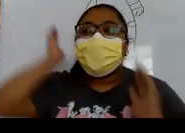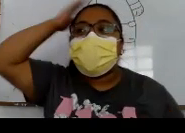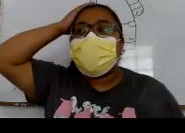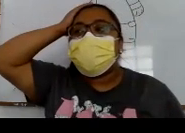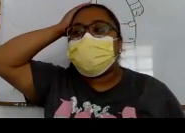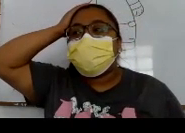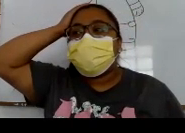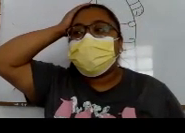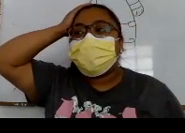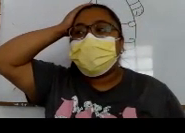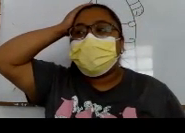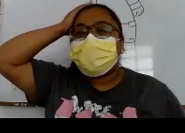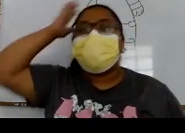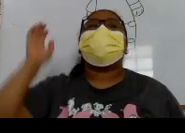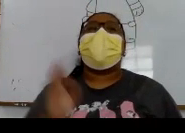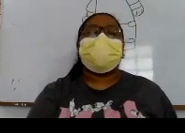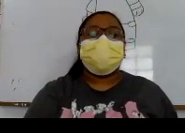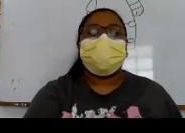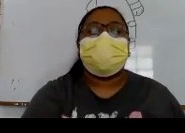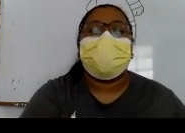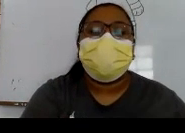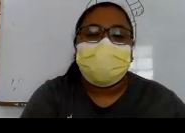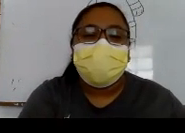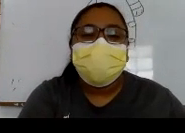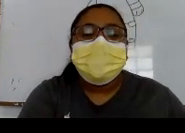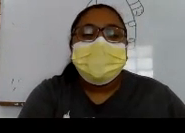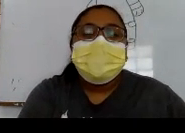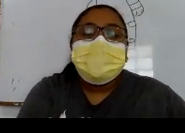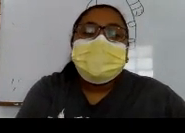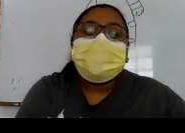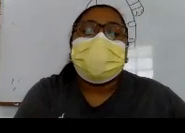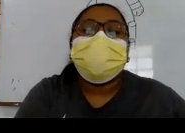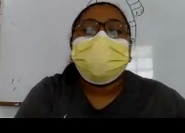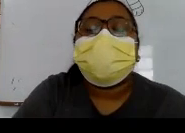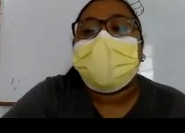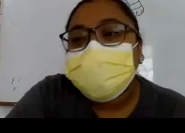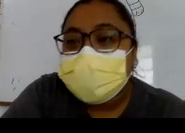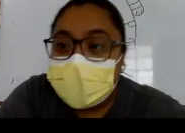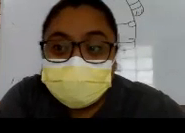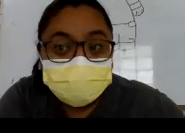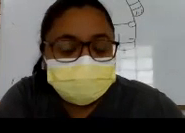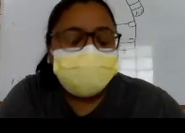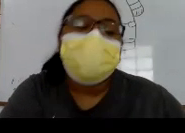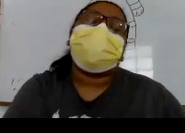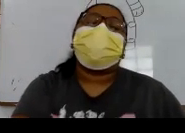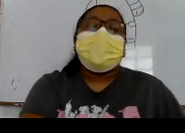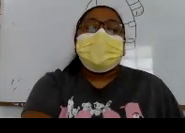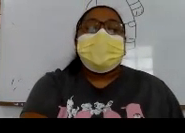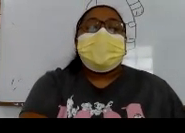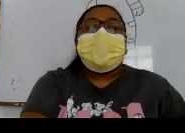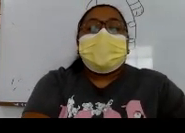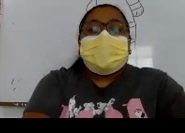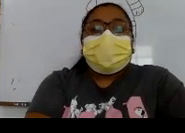Aquí. La nariz. Aquí. Exacto, muy bien, muy bien. Seguimos platicando acerca de las partes del cuerpo.